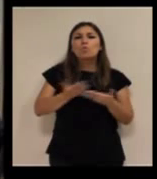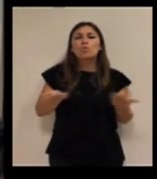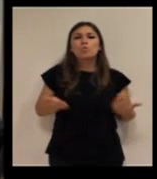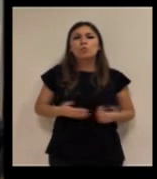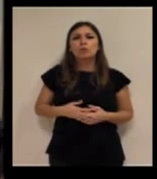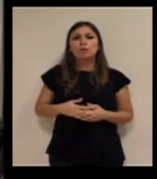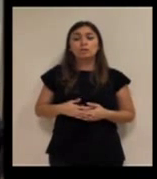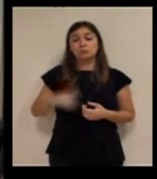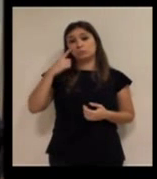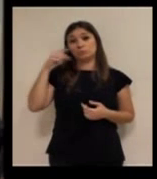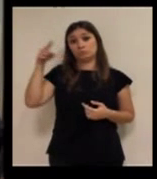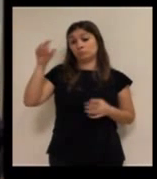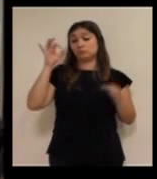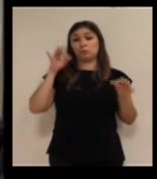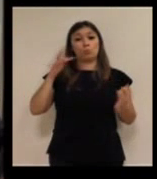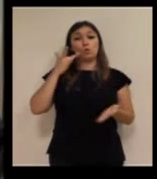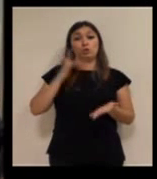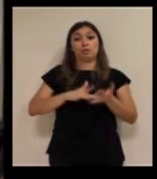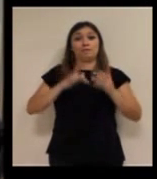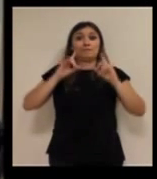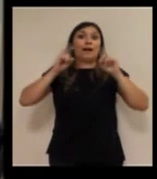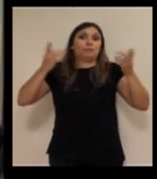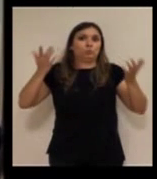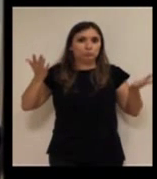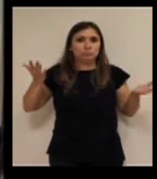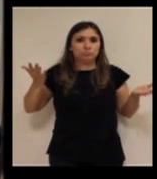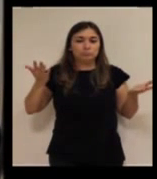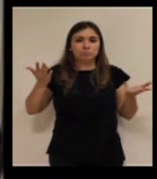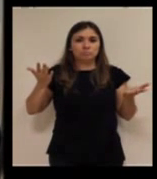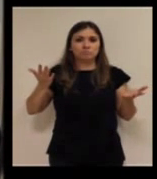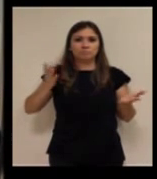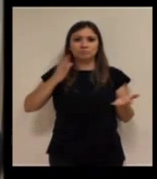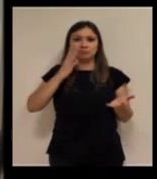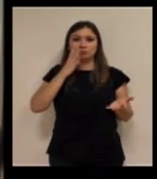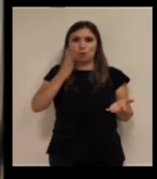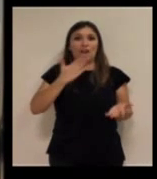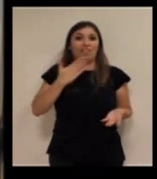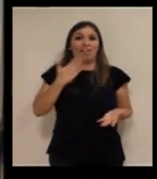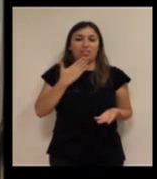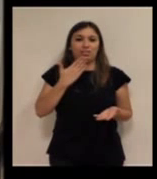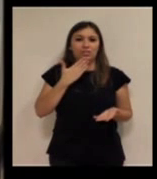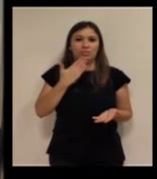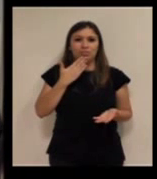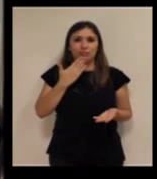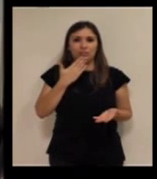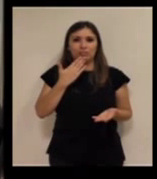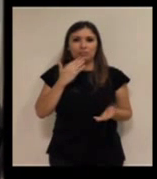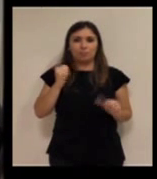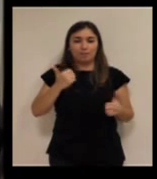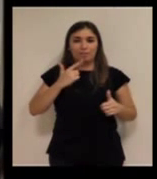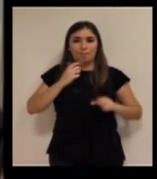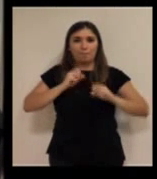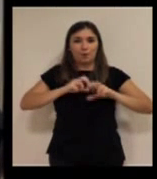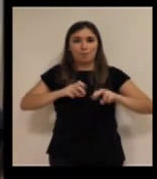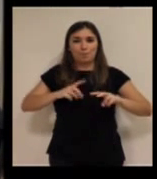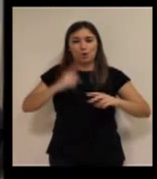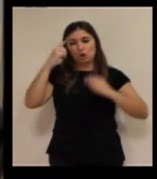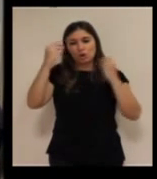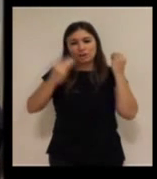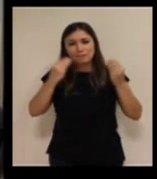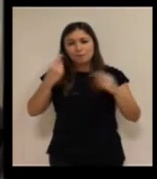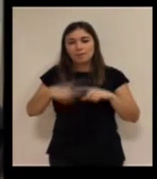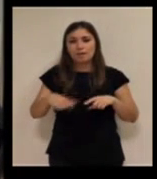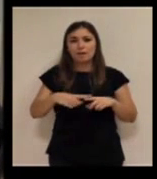¿Ellos cómo contemplan este tema? Porque ahí también tendrán casos de... O sea, por la propiedad que va a de